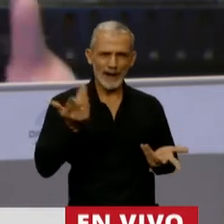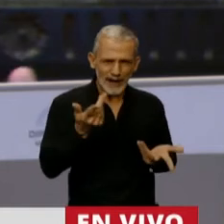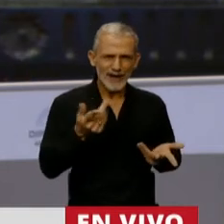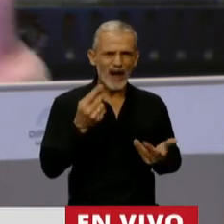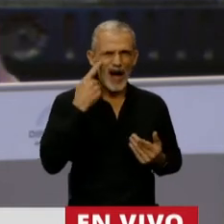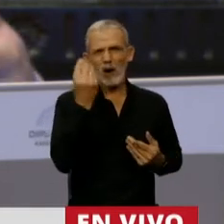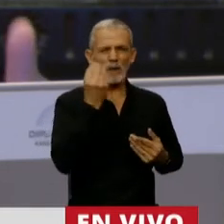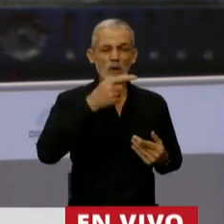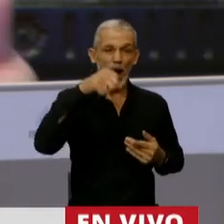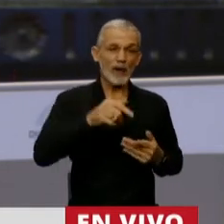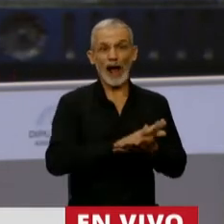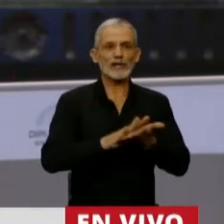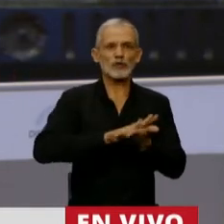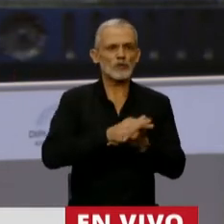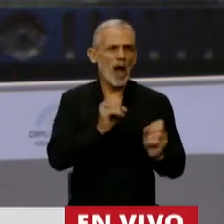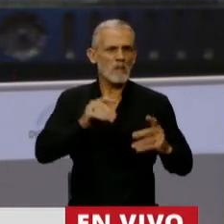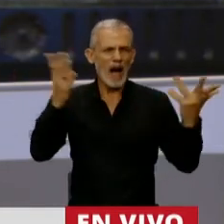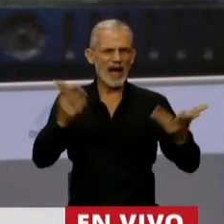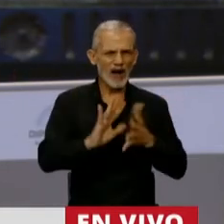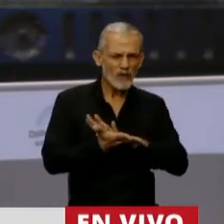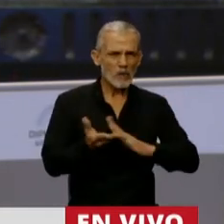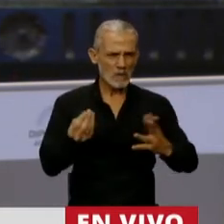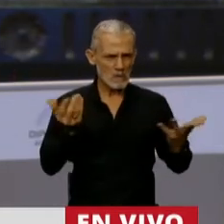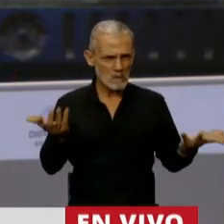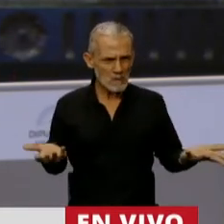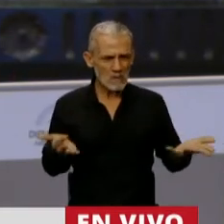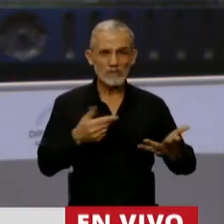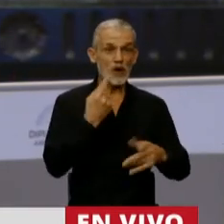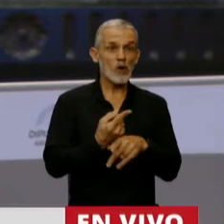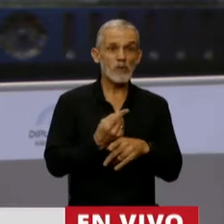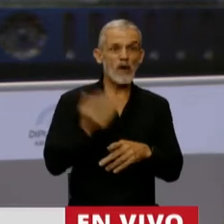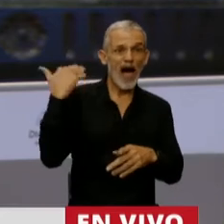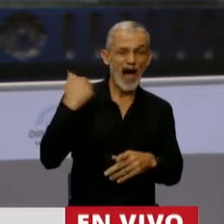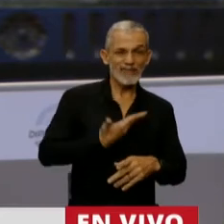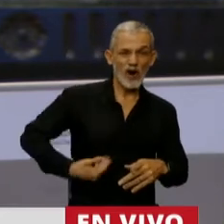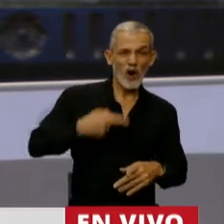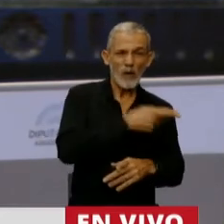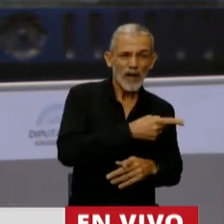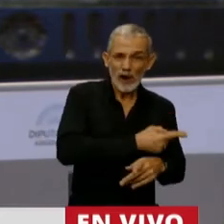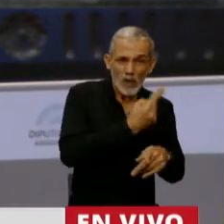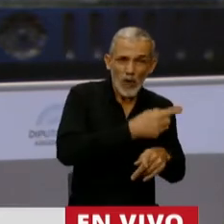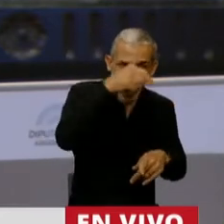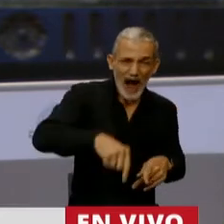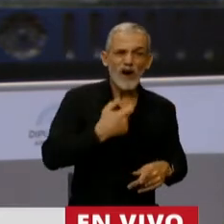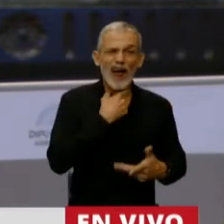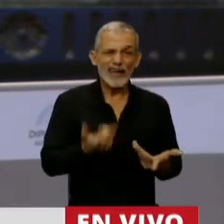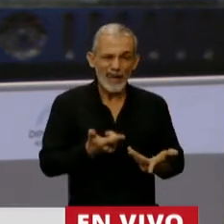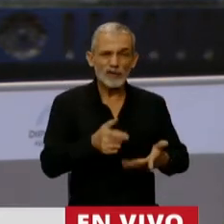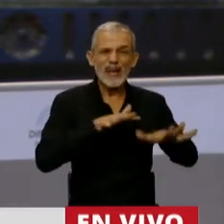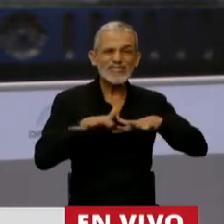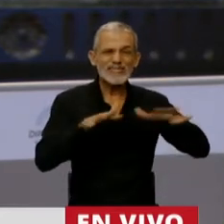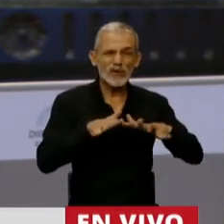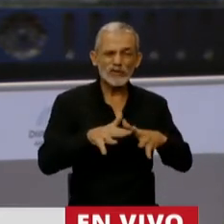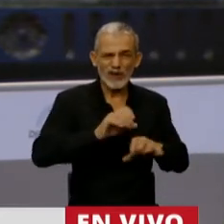se animan a plantear distintas soluciones mágicas, distintas soluciones que no pudieron llevar adelante cuando fueron gestión de gobierno, y que nos dejaron en una